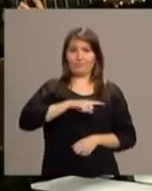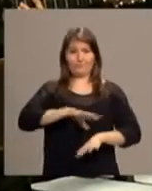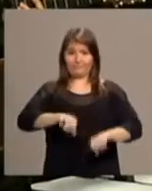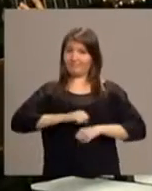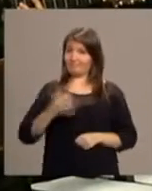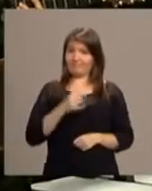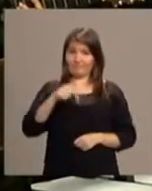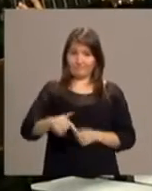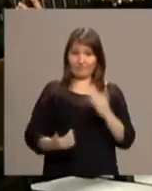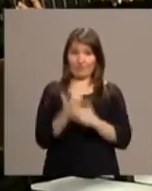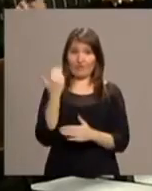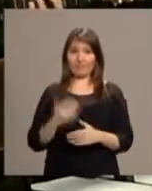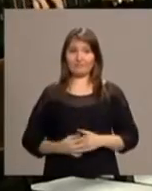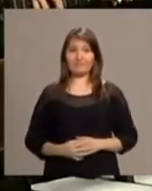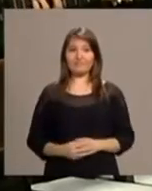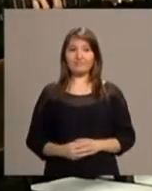ante esta jornada.